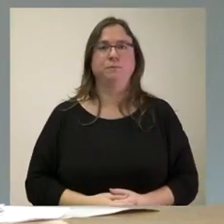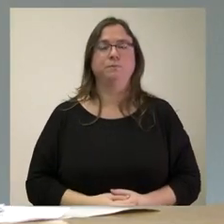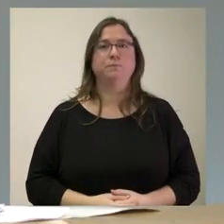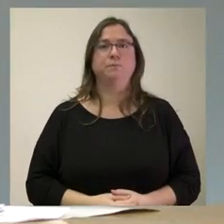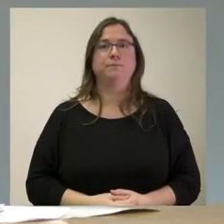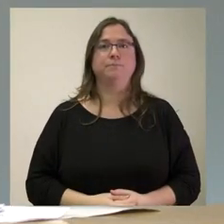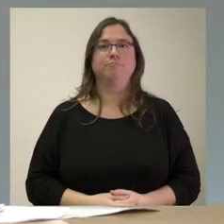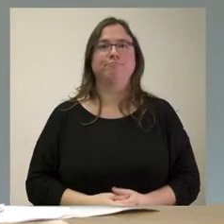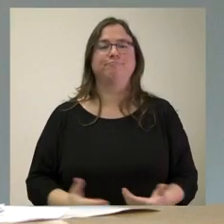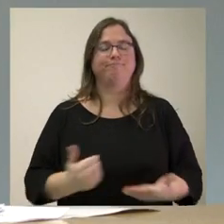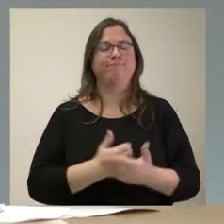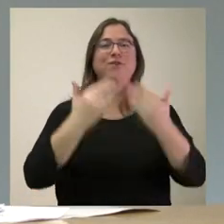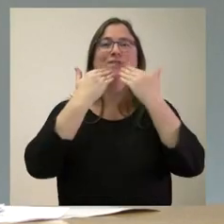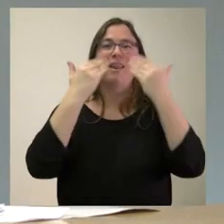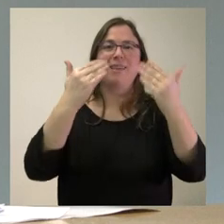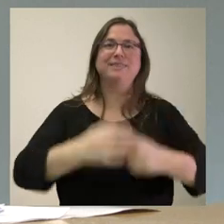Es todo, gracias